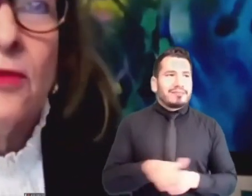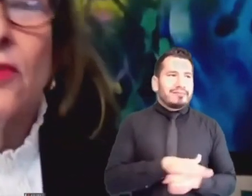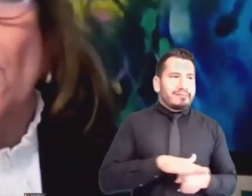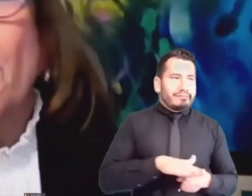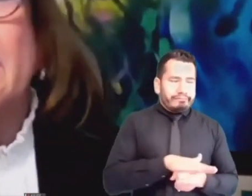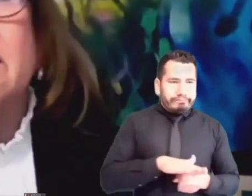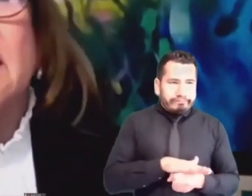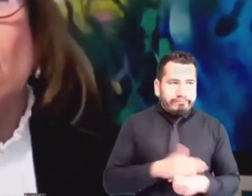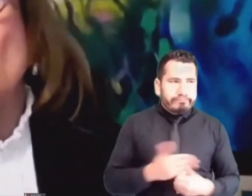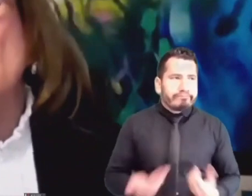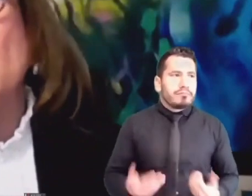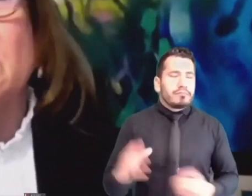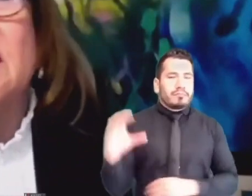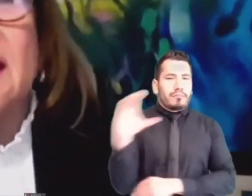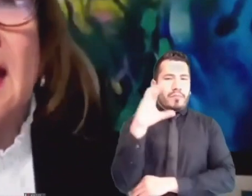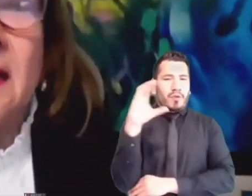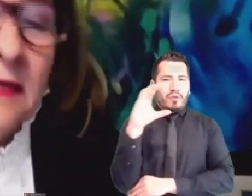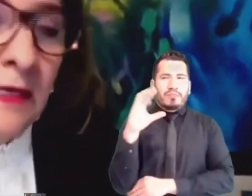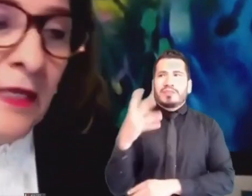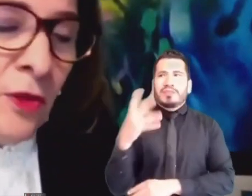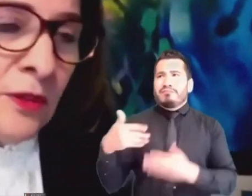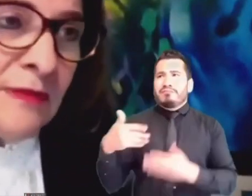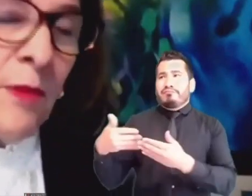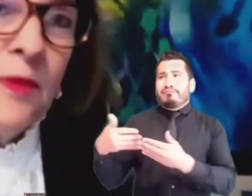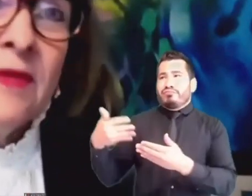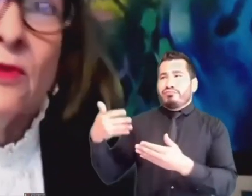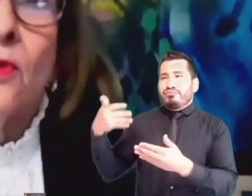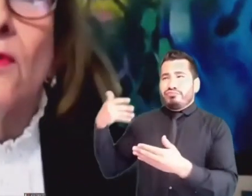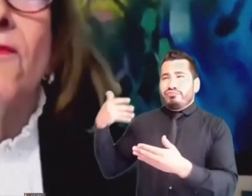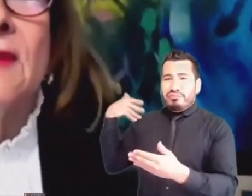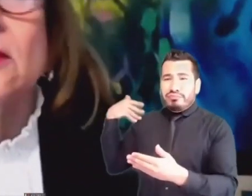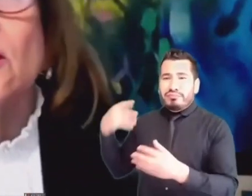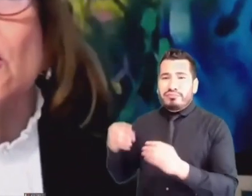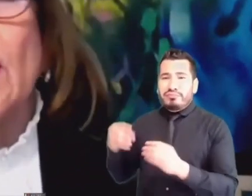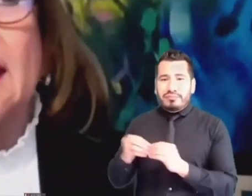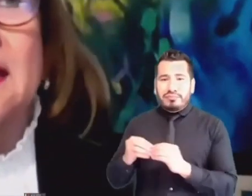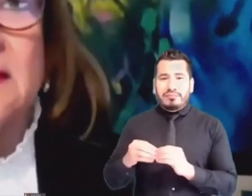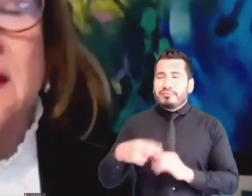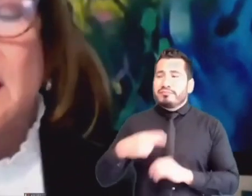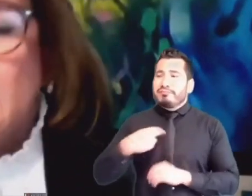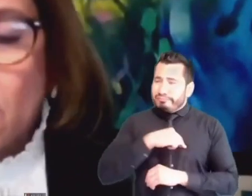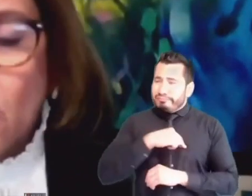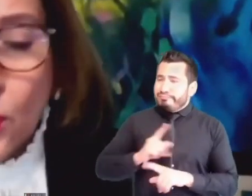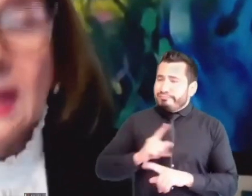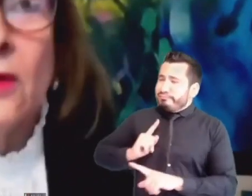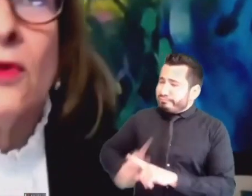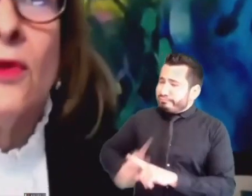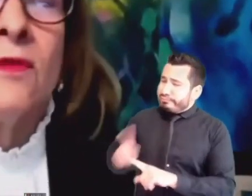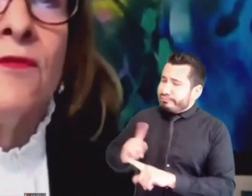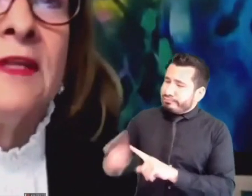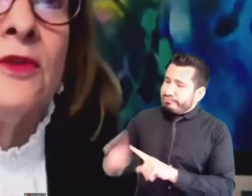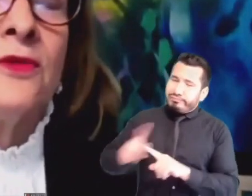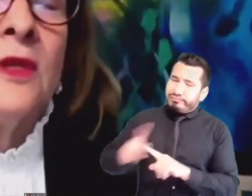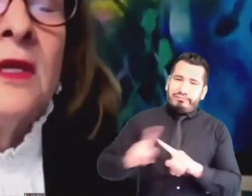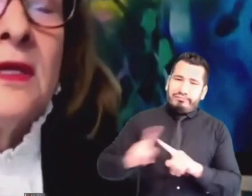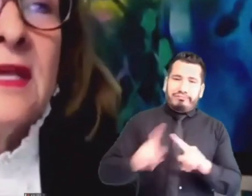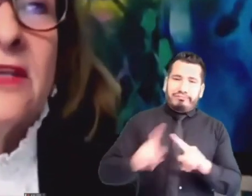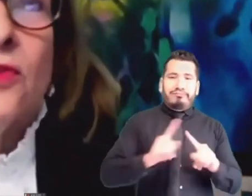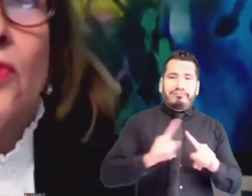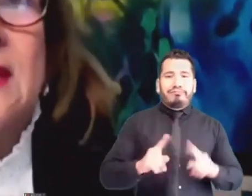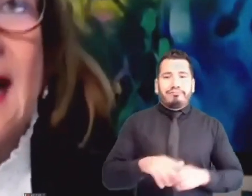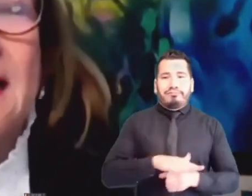nuestro país de muchos años hacia acá en donde estamos viviendo unos conflictos de toda clase involucrados con los conflictos